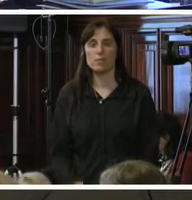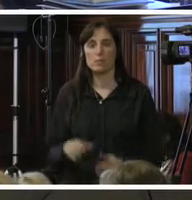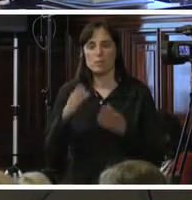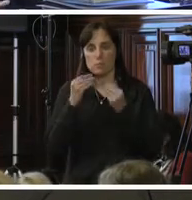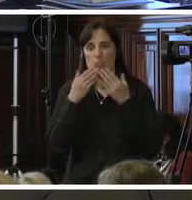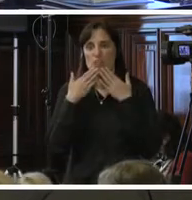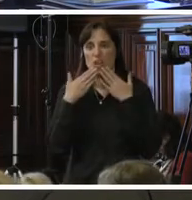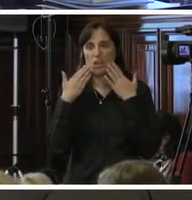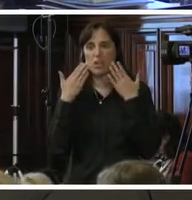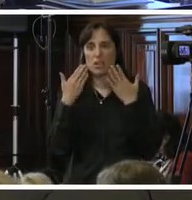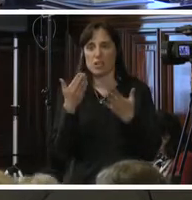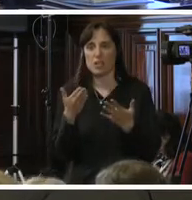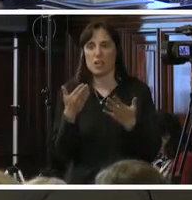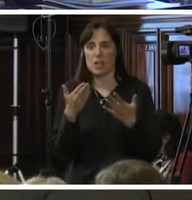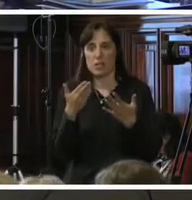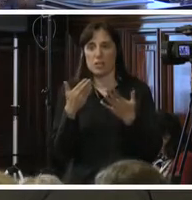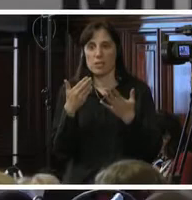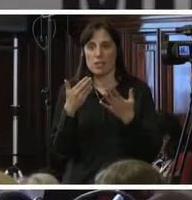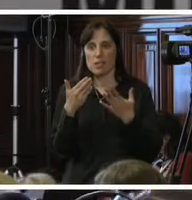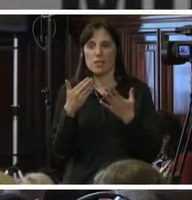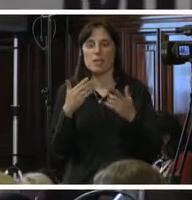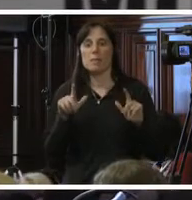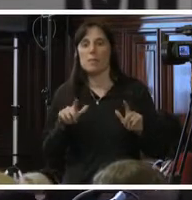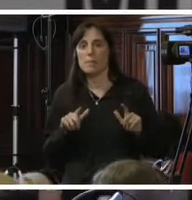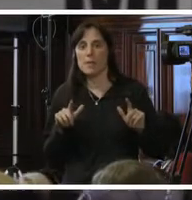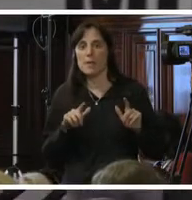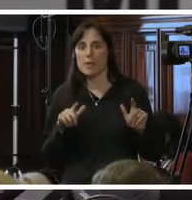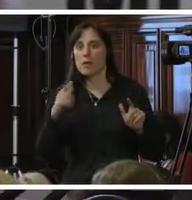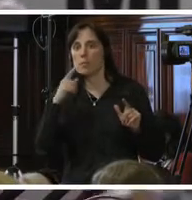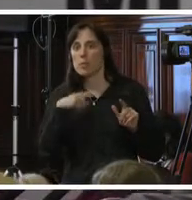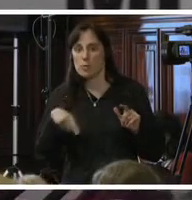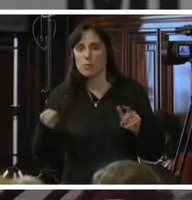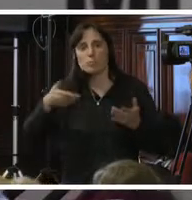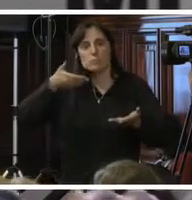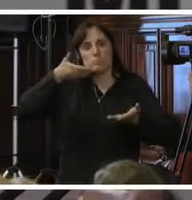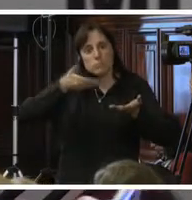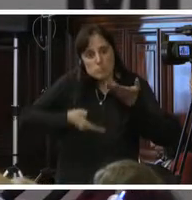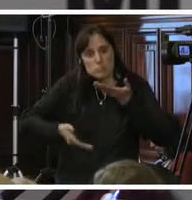Muchas gracias. Y esperamos que haya una colaboración estrecha entre nosotros.